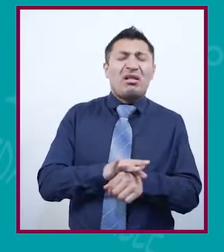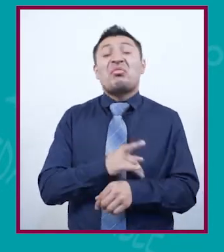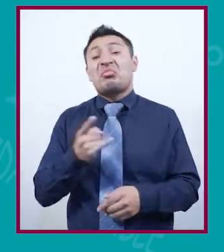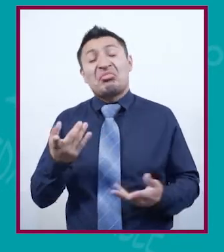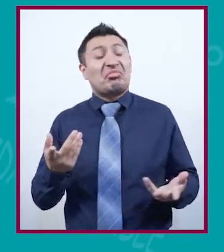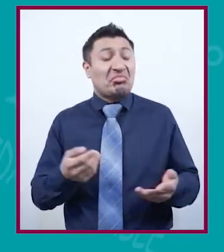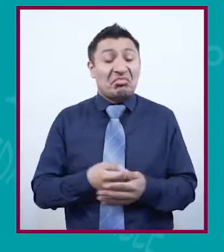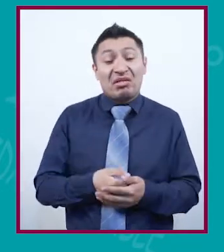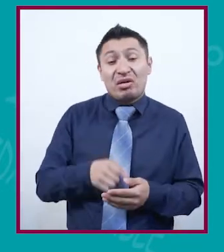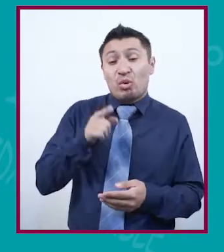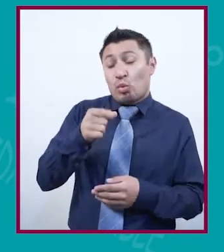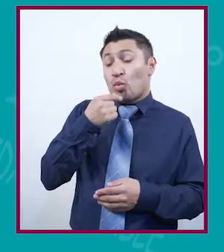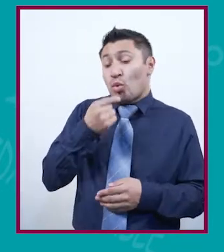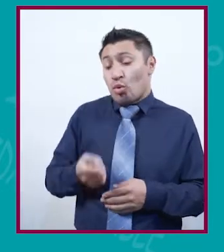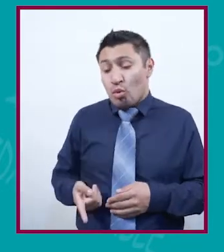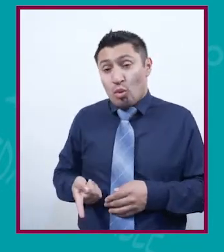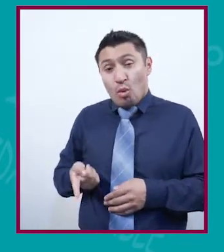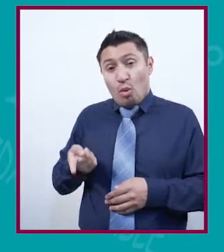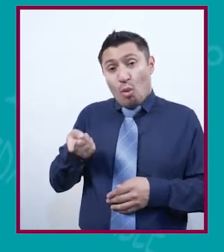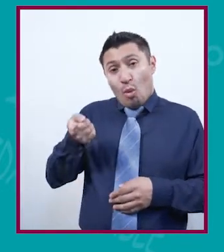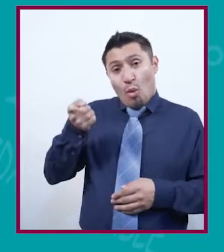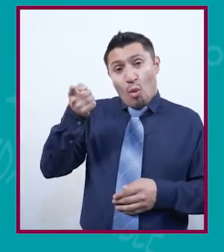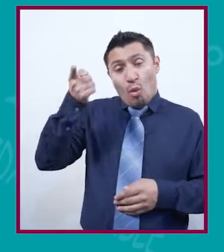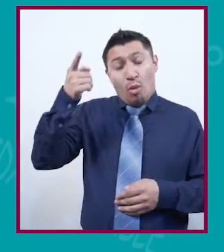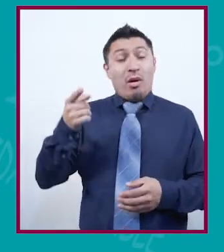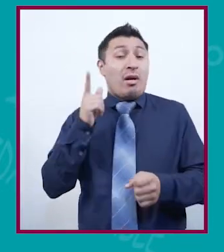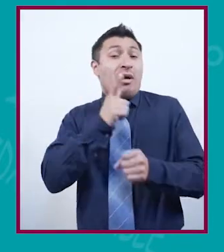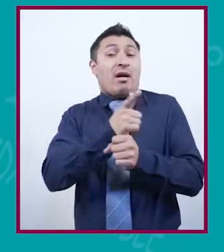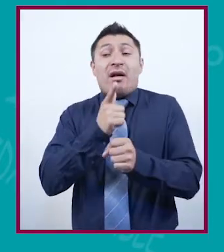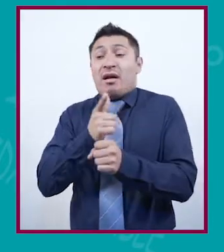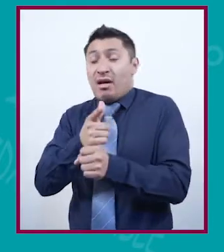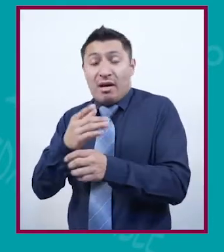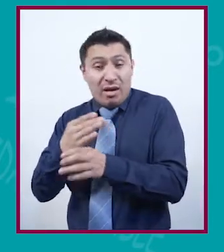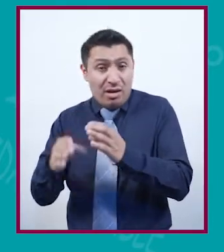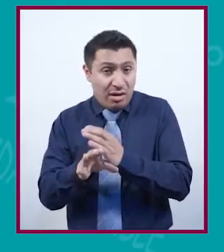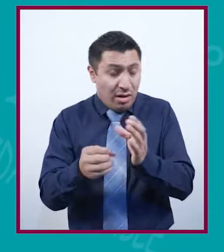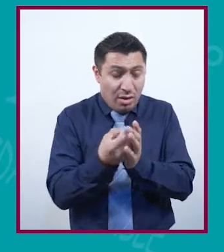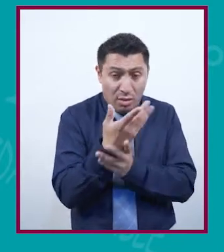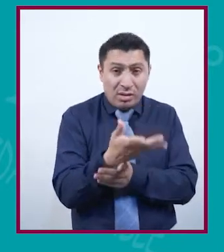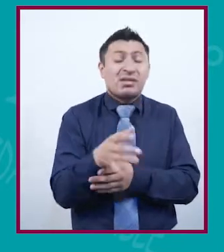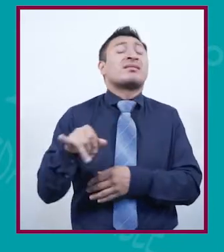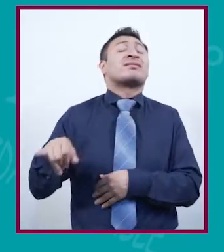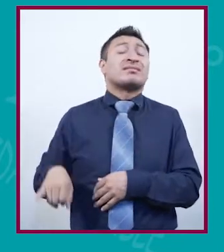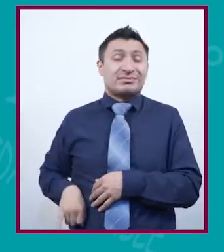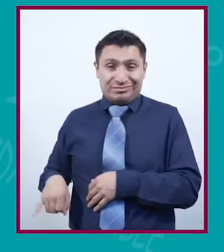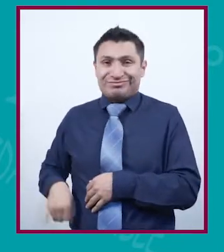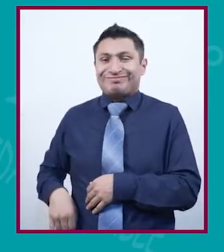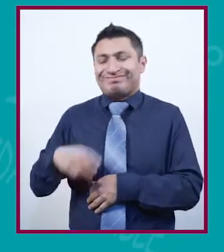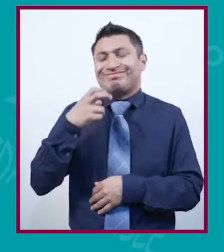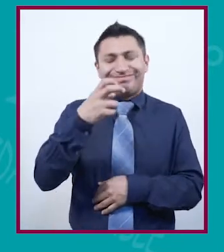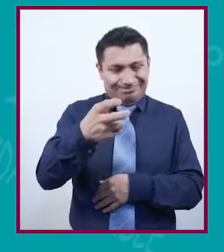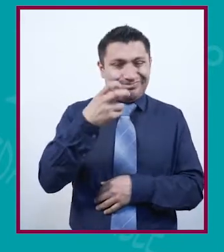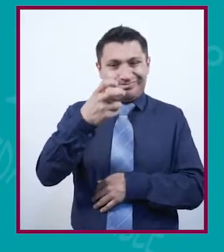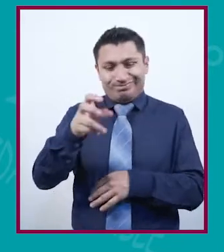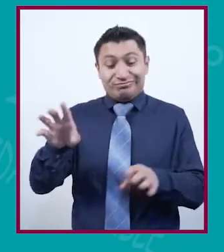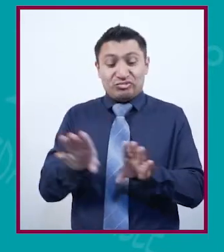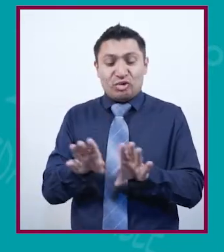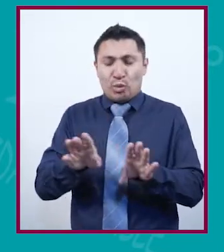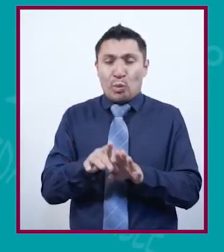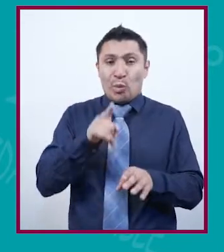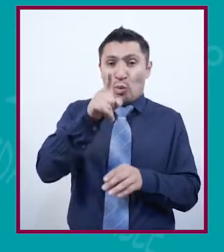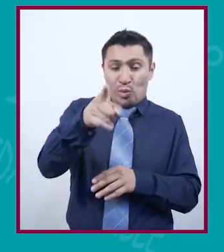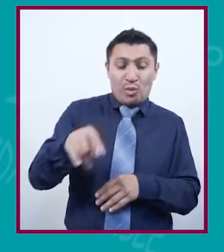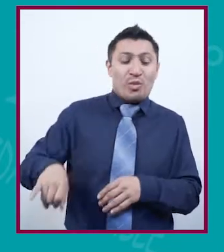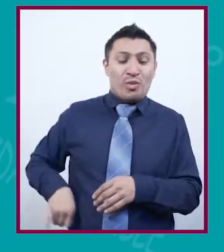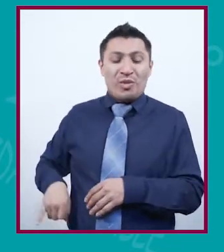Sí, porque vas creciendo y descubres nuevas cosas y es interesante eso, es como que